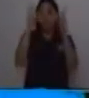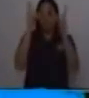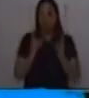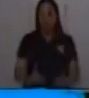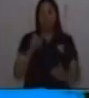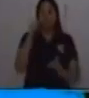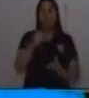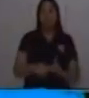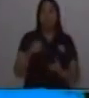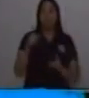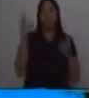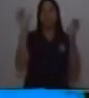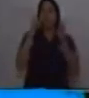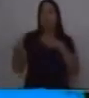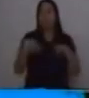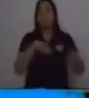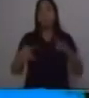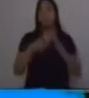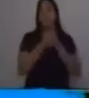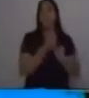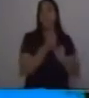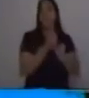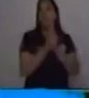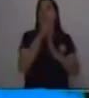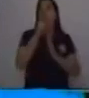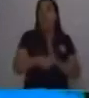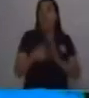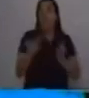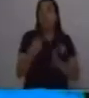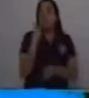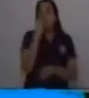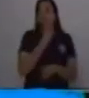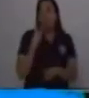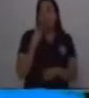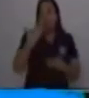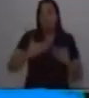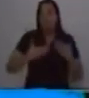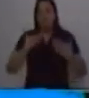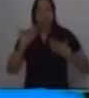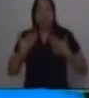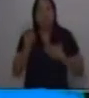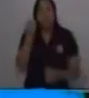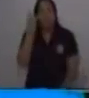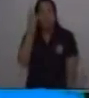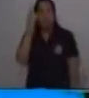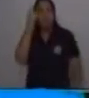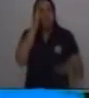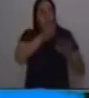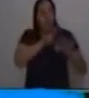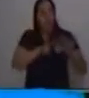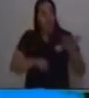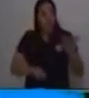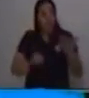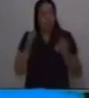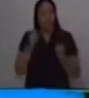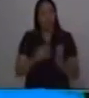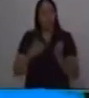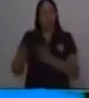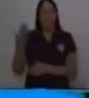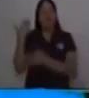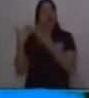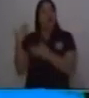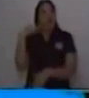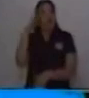ejercitar habilidades y destrezas como la verbal, la expresión y la comprensión lectora. Antes de empezar, quiero